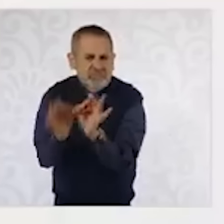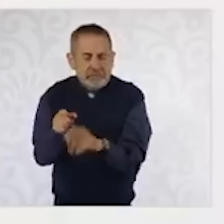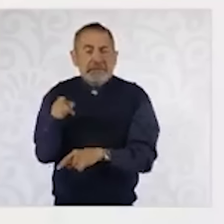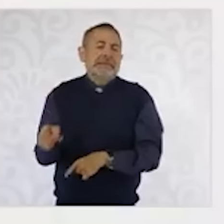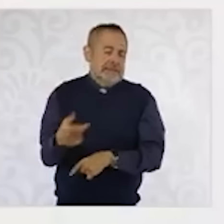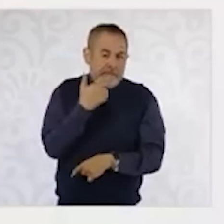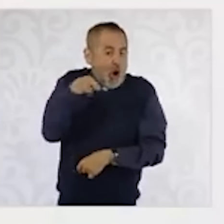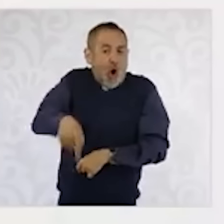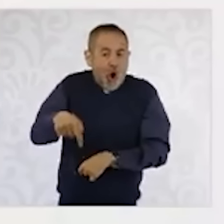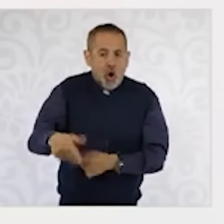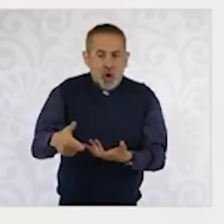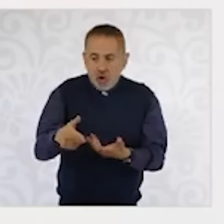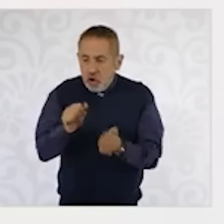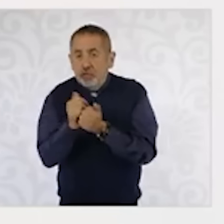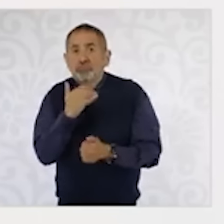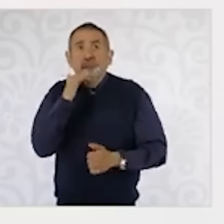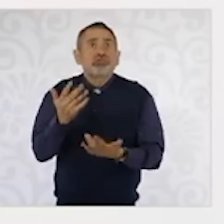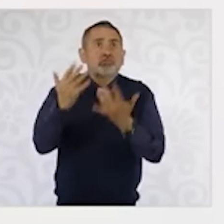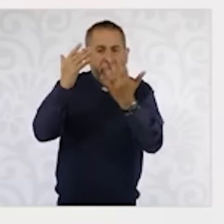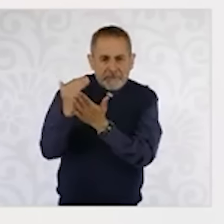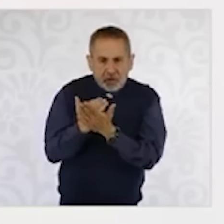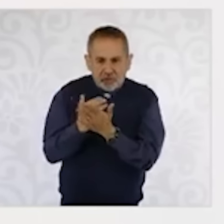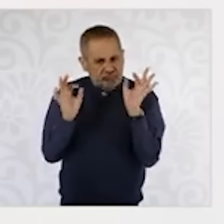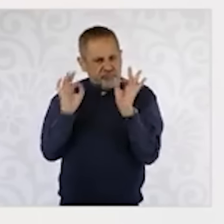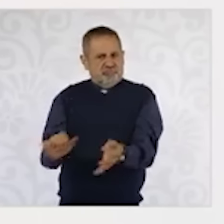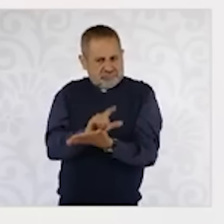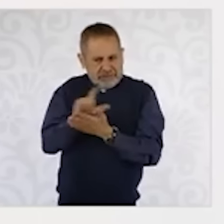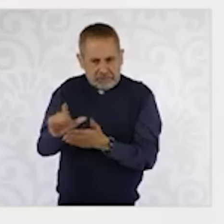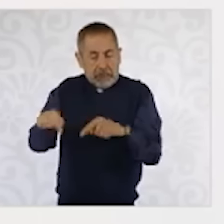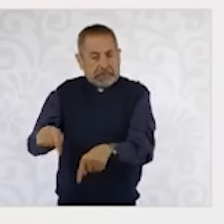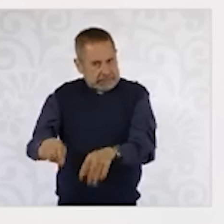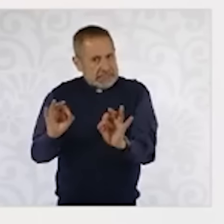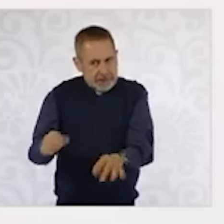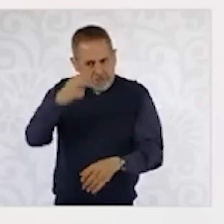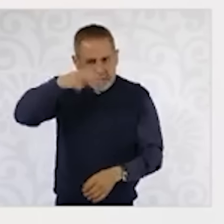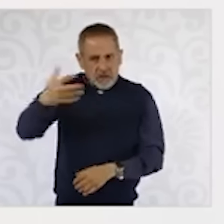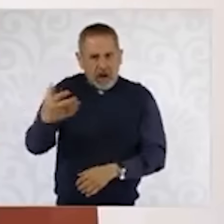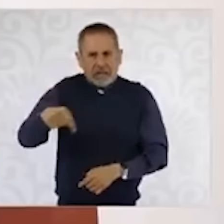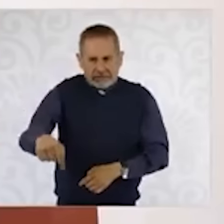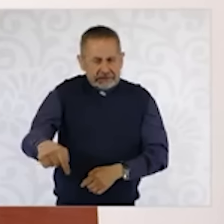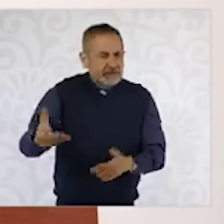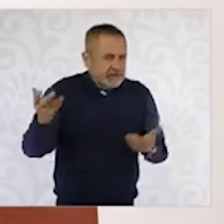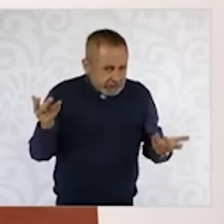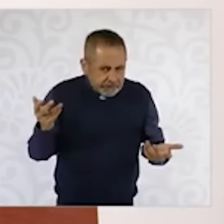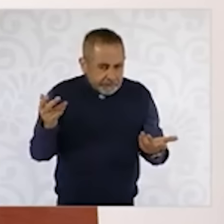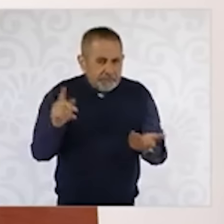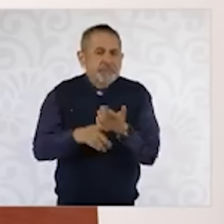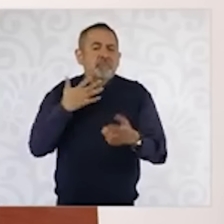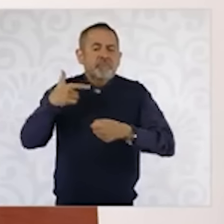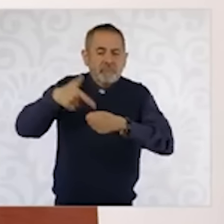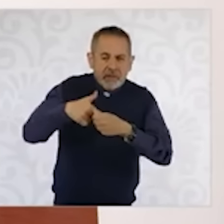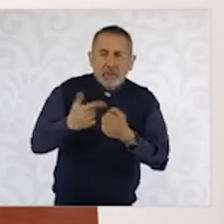y además tenga menos contenido de azufre entonces sea gasolina con que